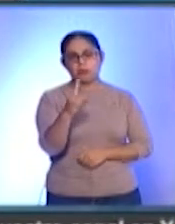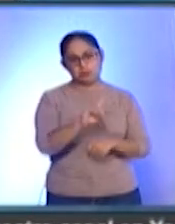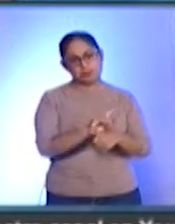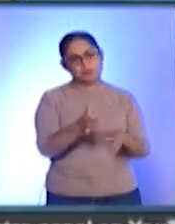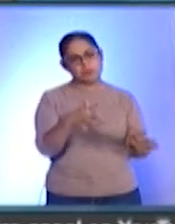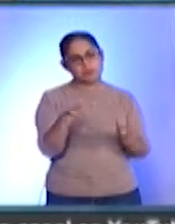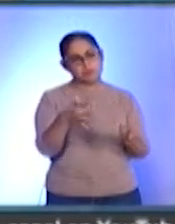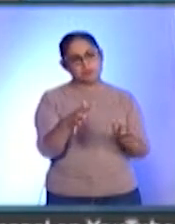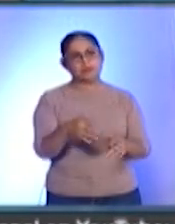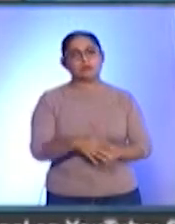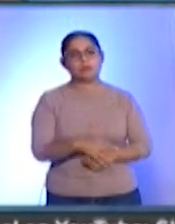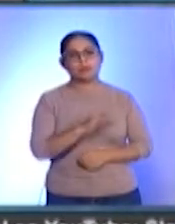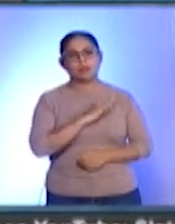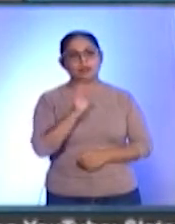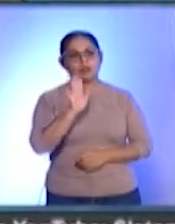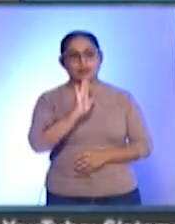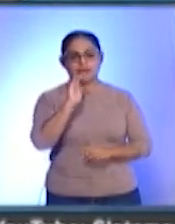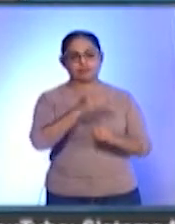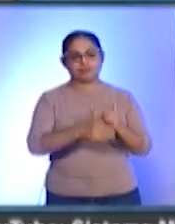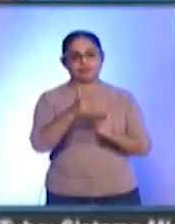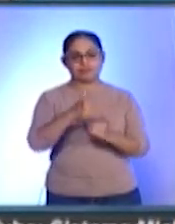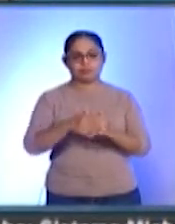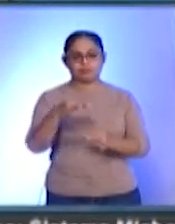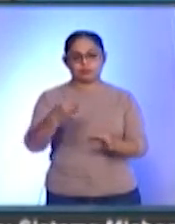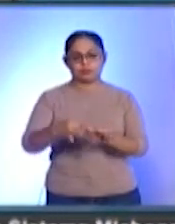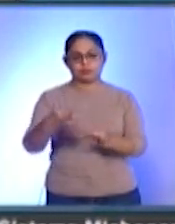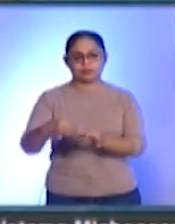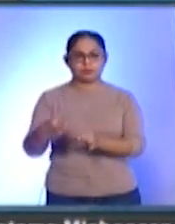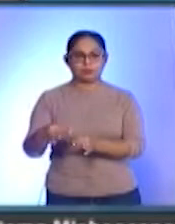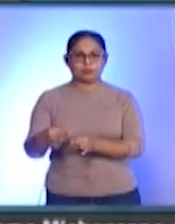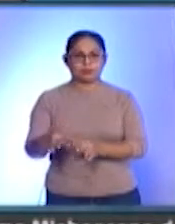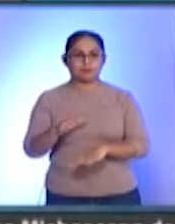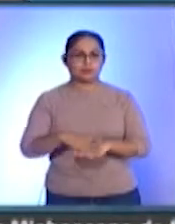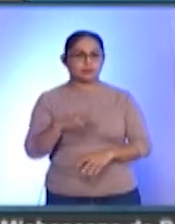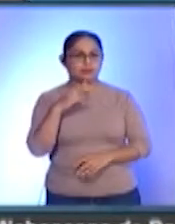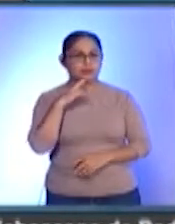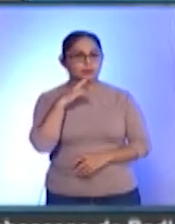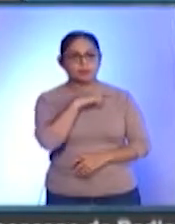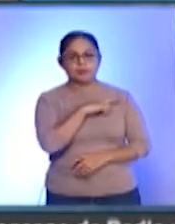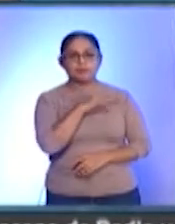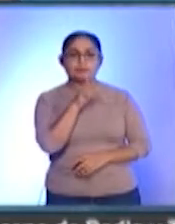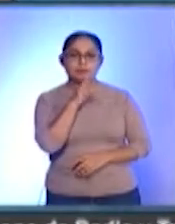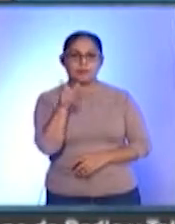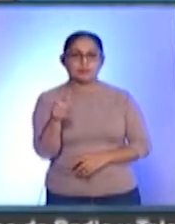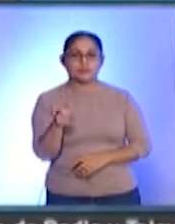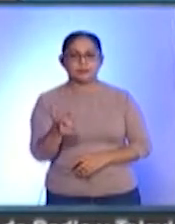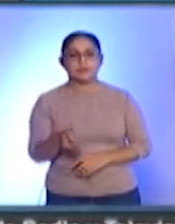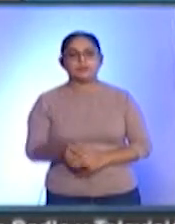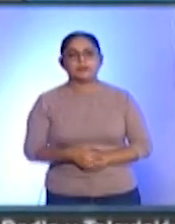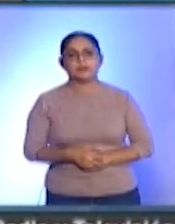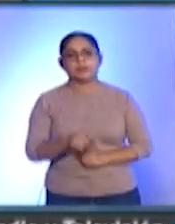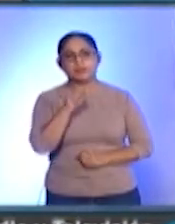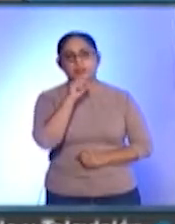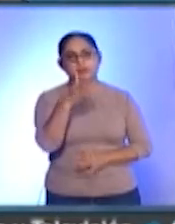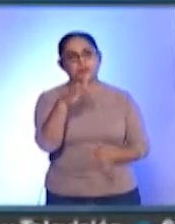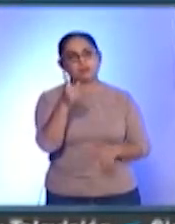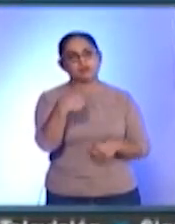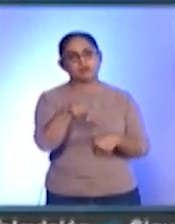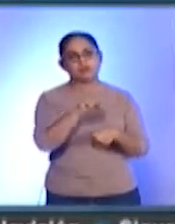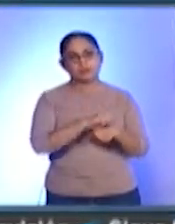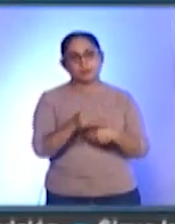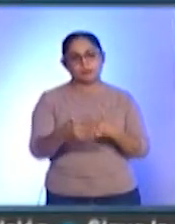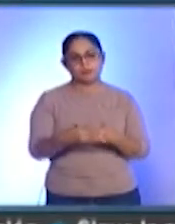y con eso estar cerrando municipios en estos grupos de edad más pronto y podría ser que sea a partir también de esta siguiente semana.